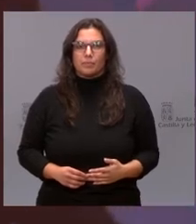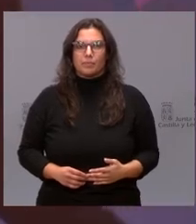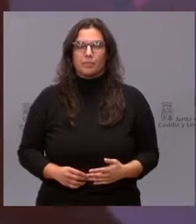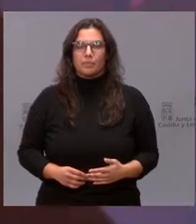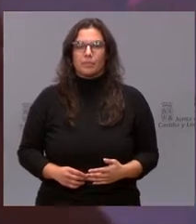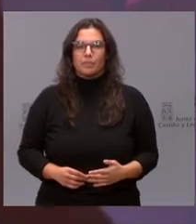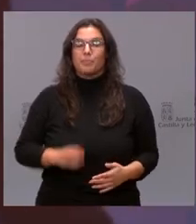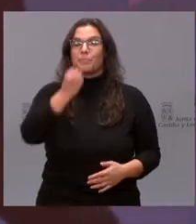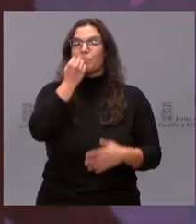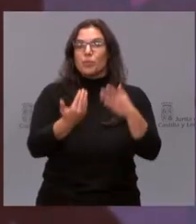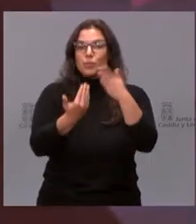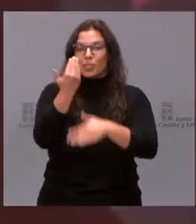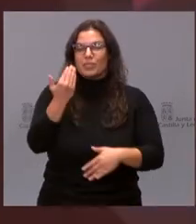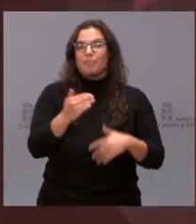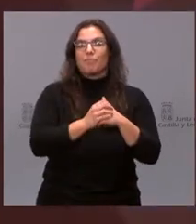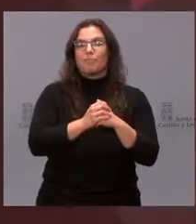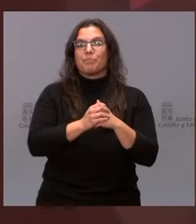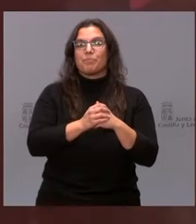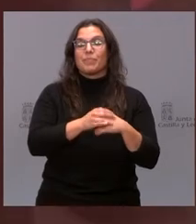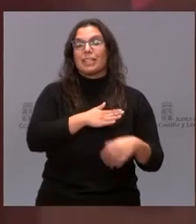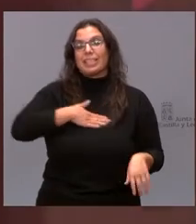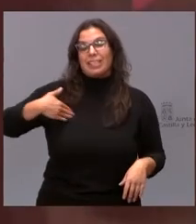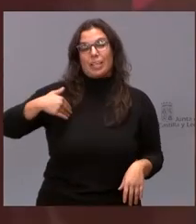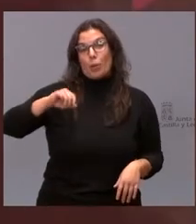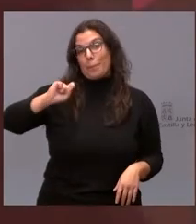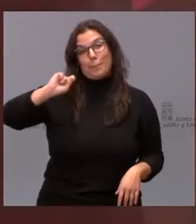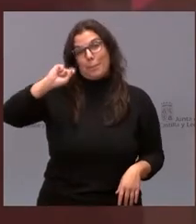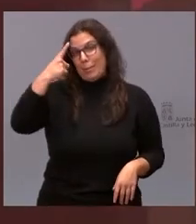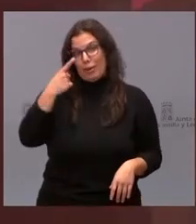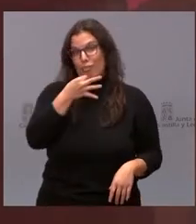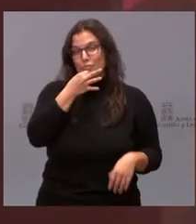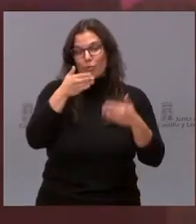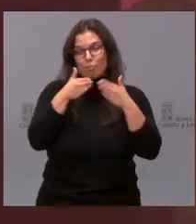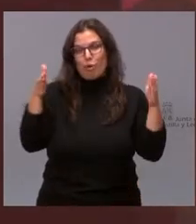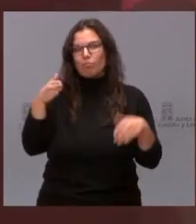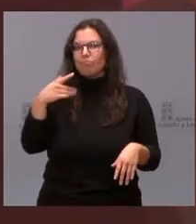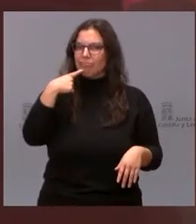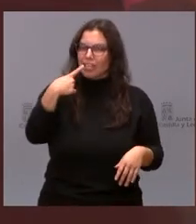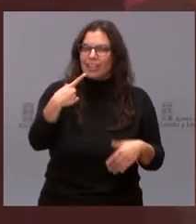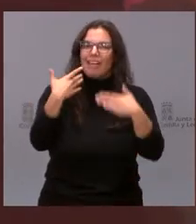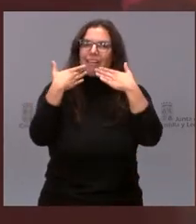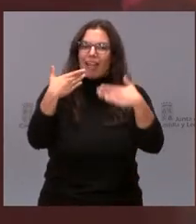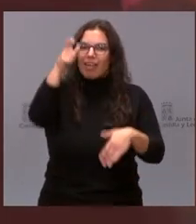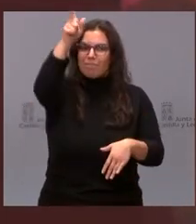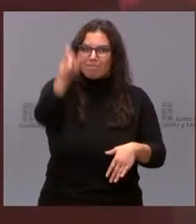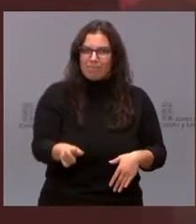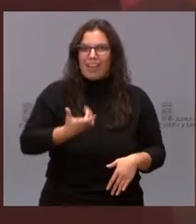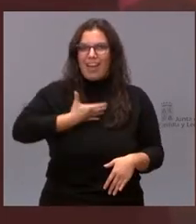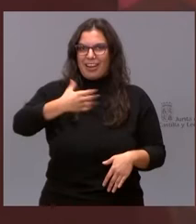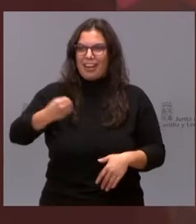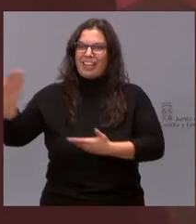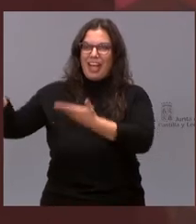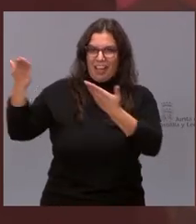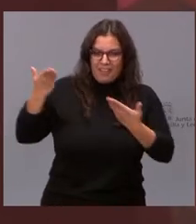Muy buenos días. Quiero que mis primeras palabras sean para agradecer a nuestro anfitrión, al alcalde de